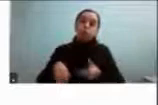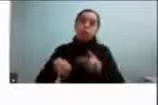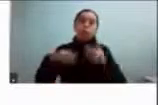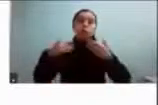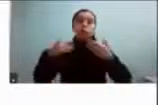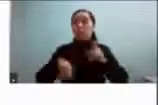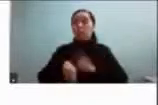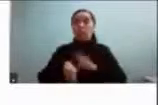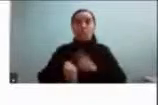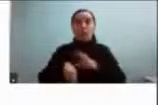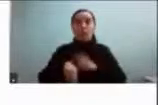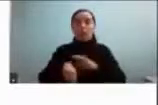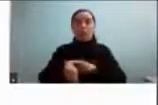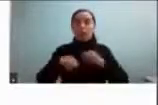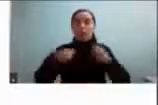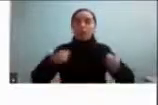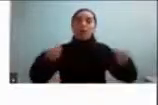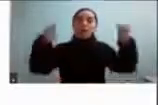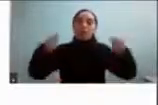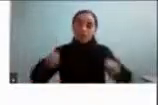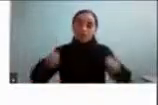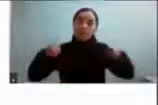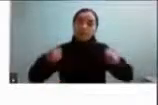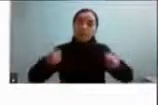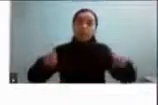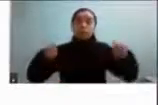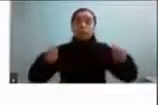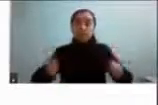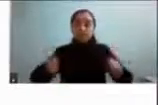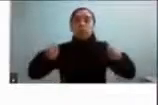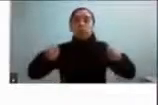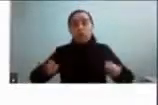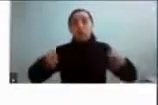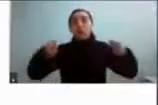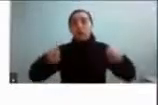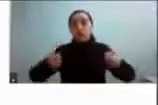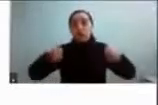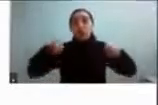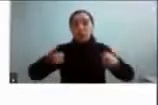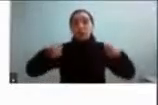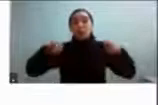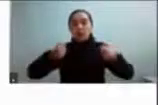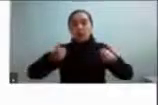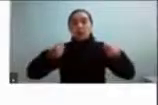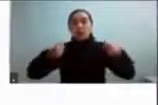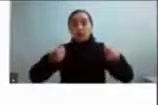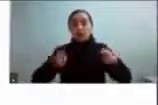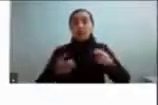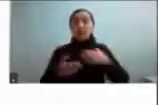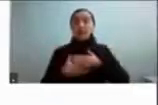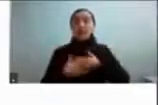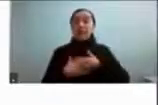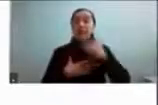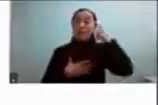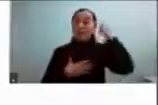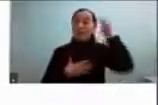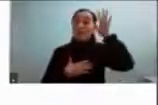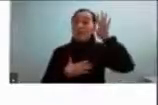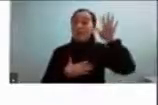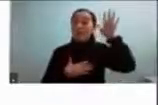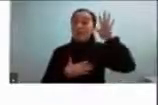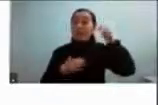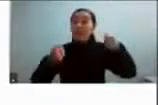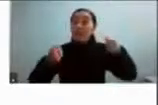para poder compartir una vivencia que tenía que ver con que en mi imaginación yo me